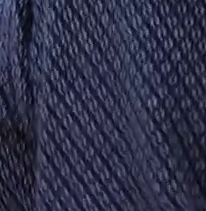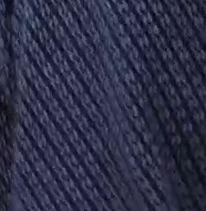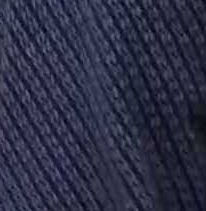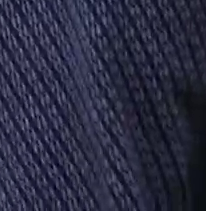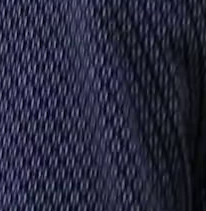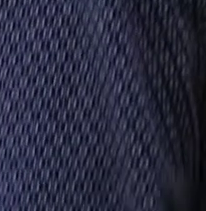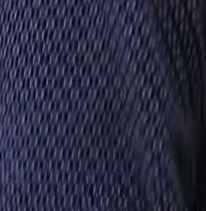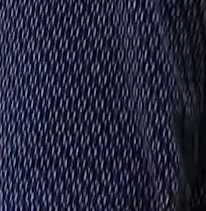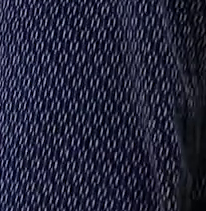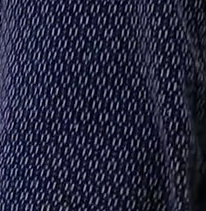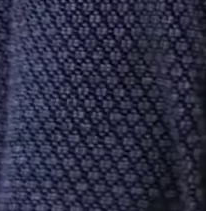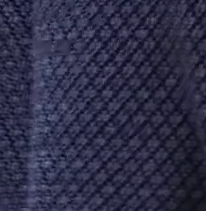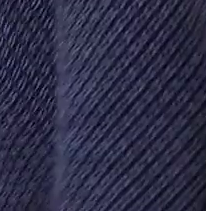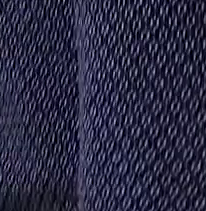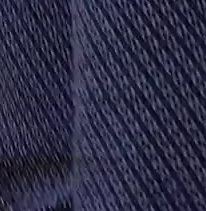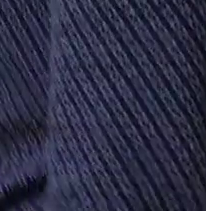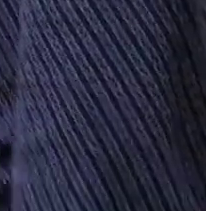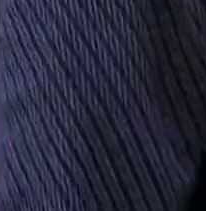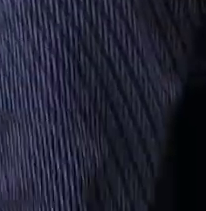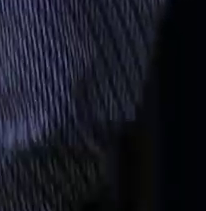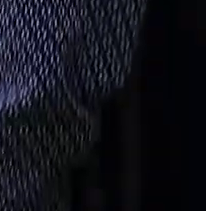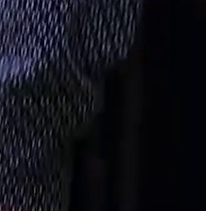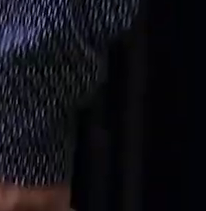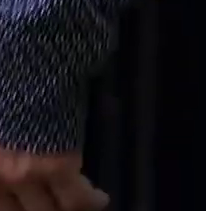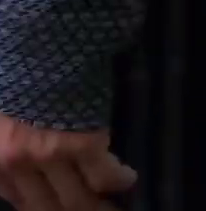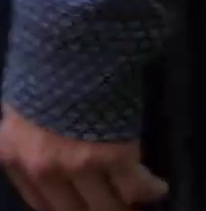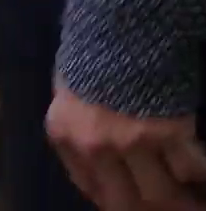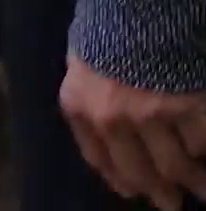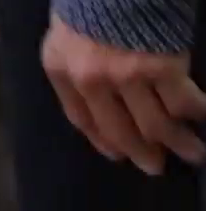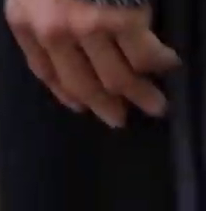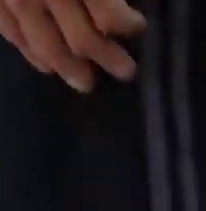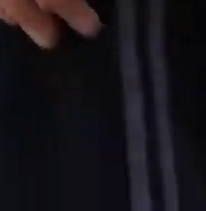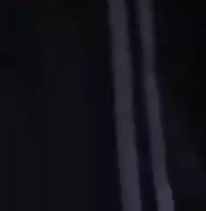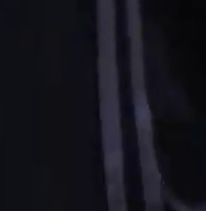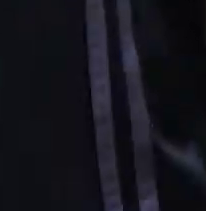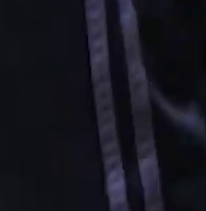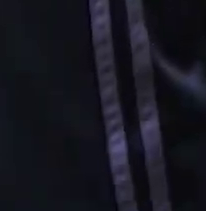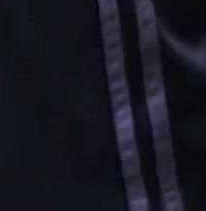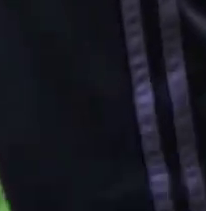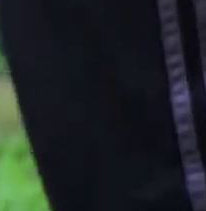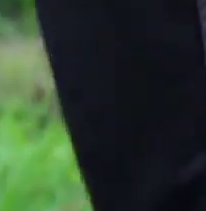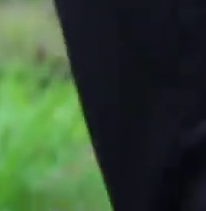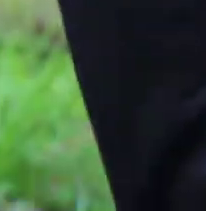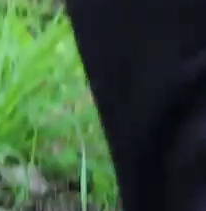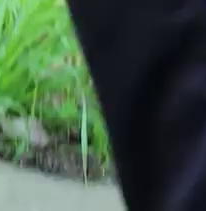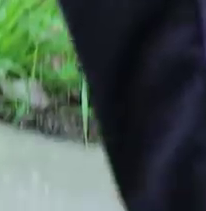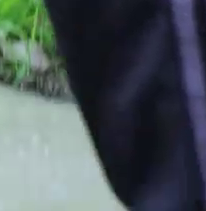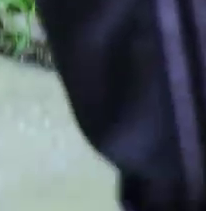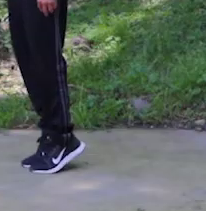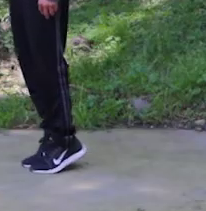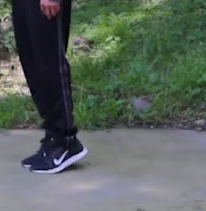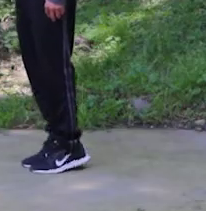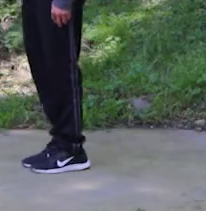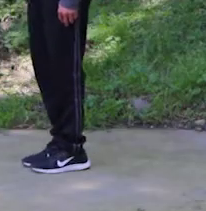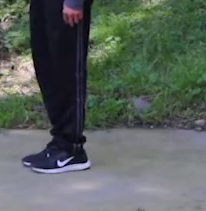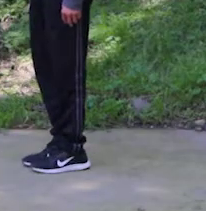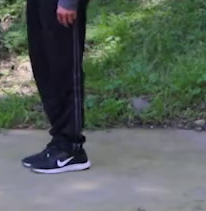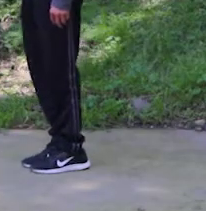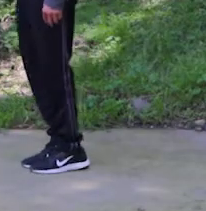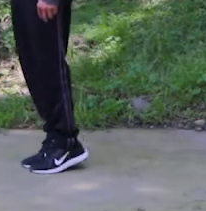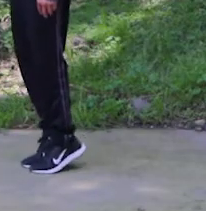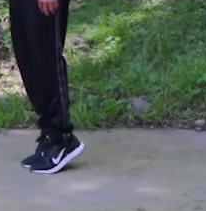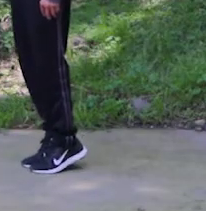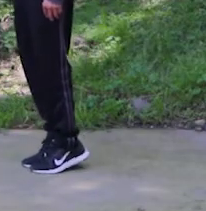Sin flexionar las rodillas. Nada más vamos a elevar exacto nuestros talones. Bien hecho. Exactamente. Ese es.